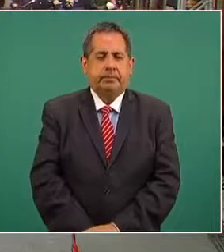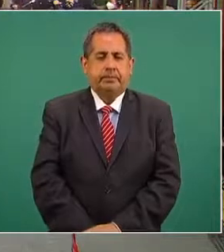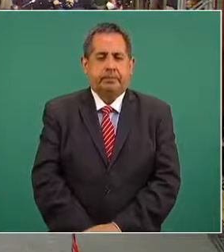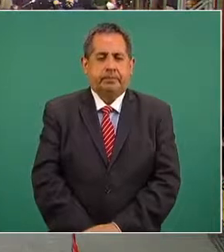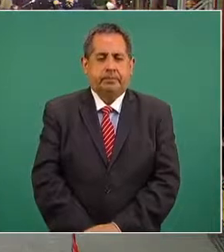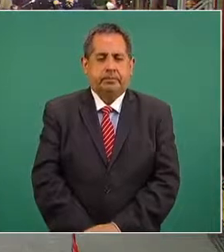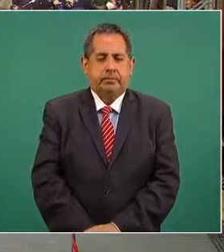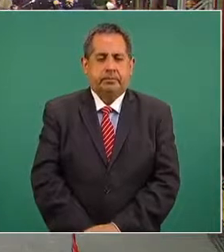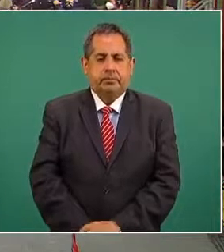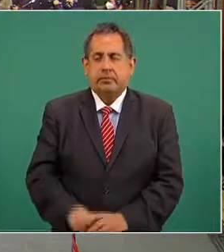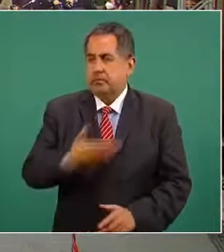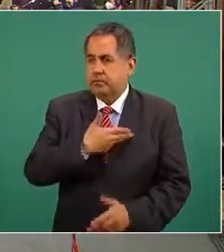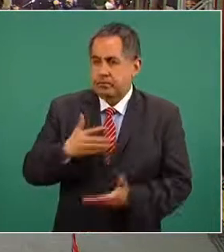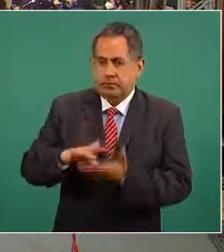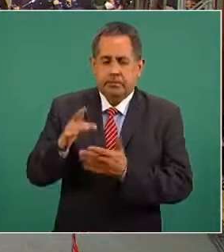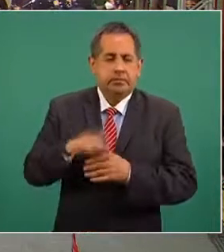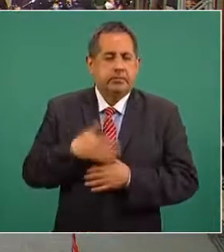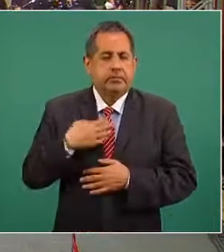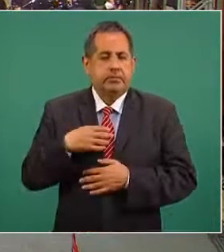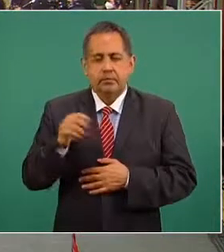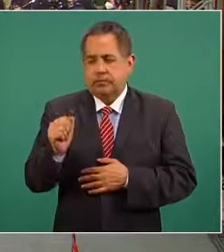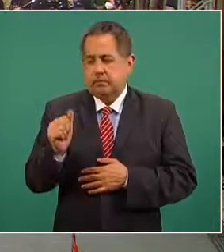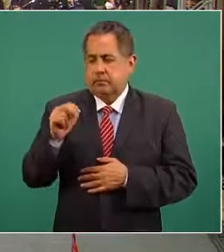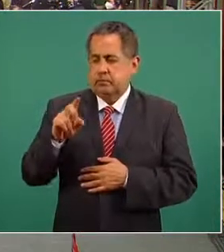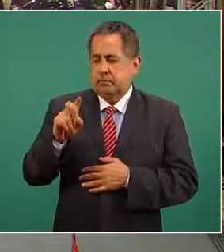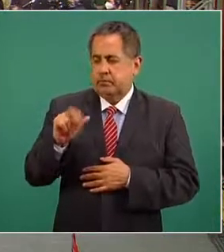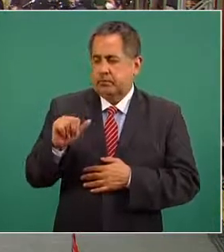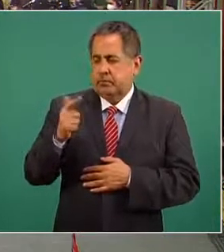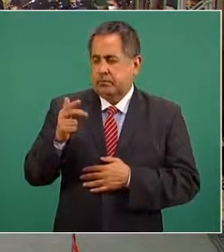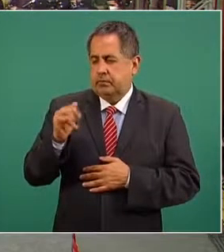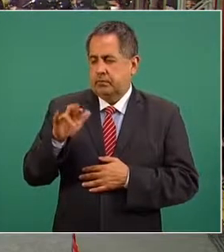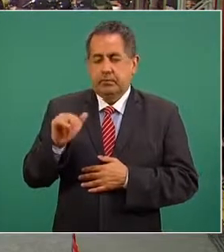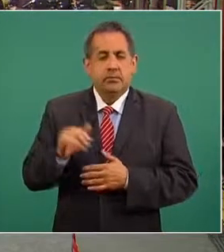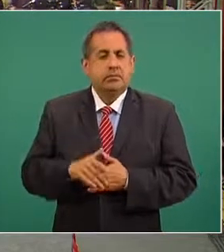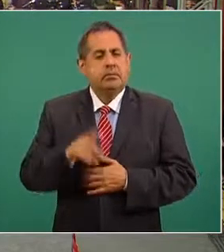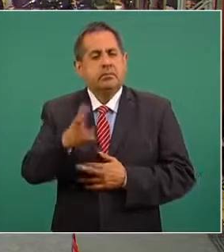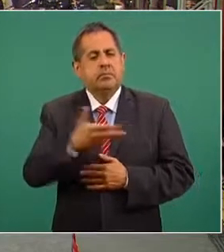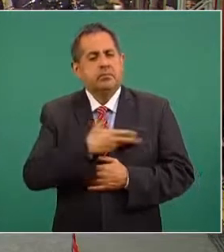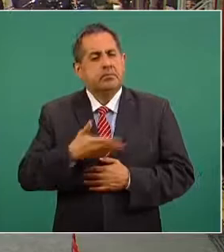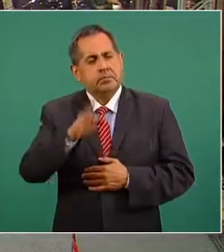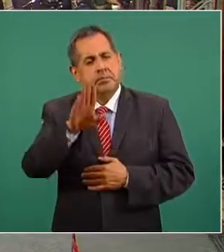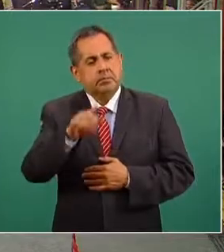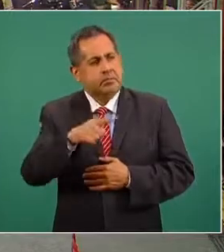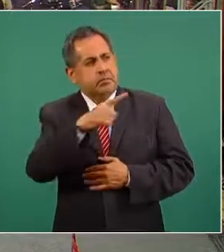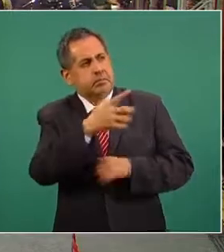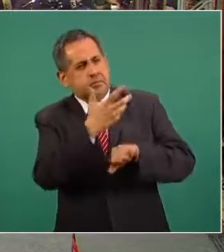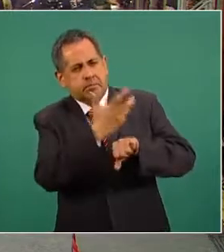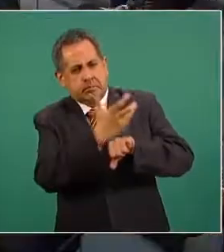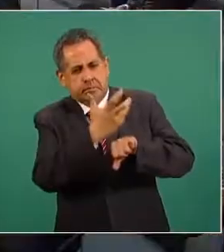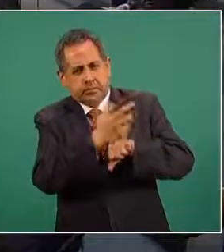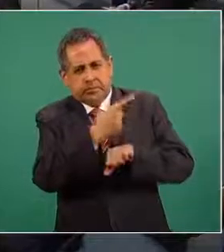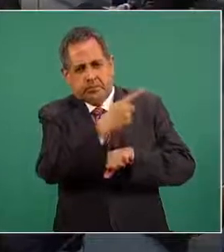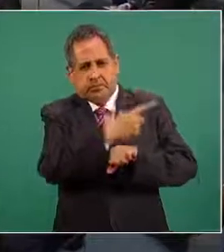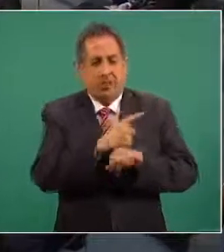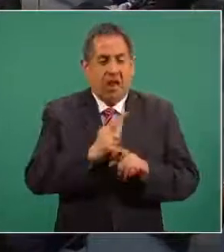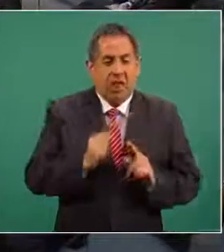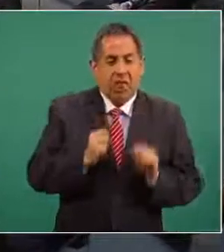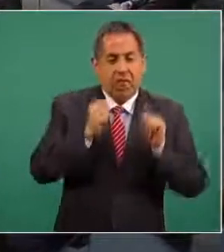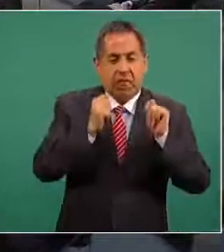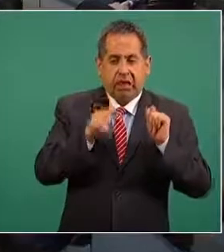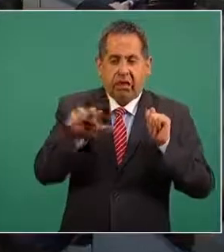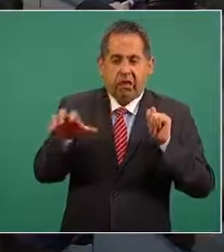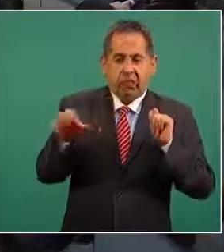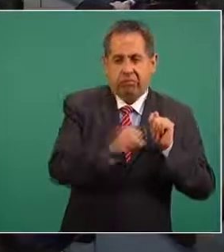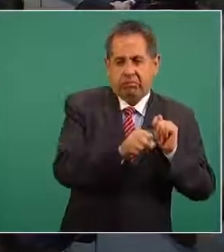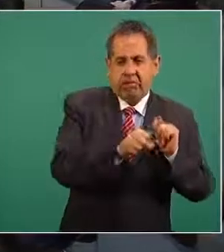gracias presidente Sandra Aguilera del grupo Larza Comunicaciones presidente si Estados Unidos actuó arbitrariamente con la detención del